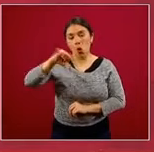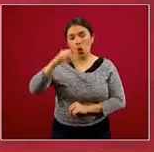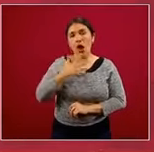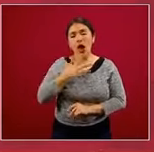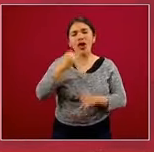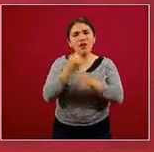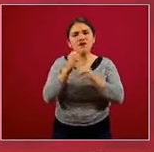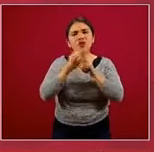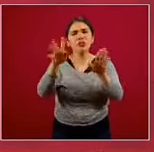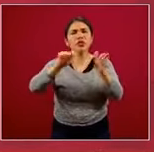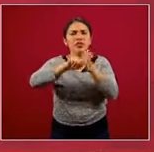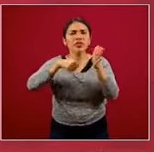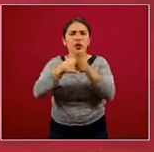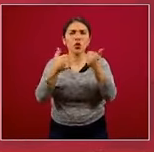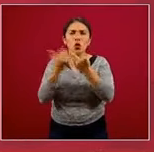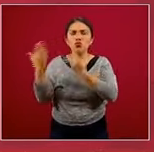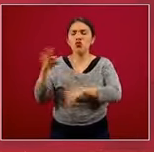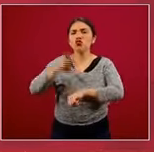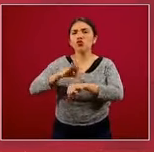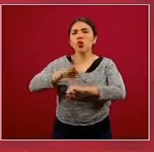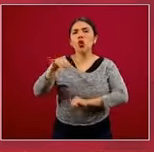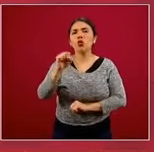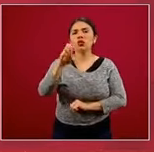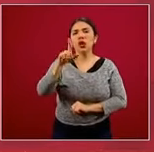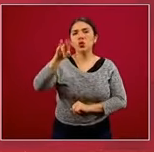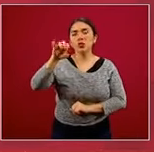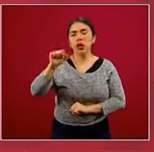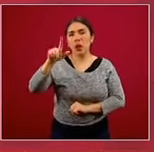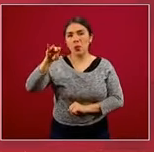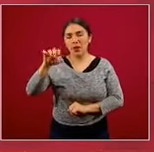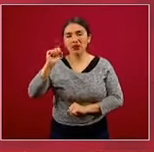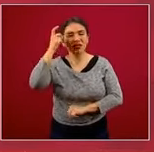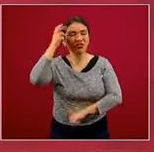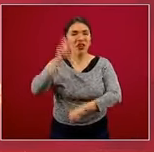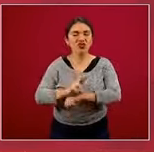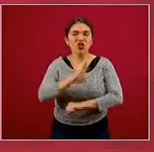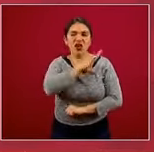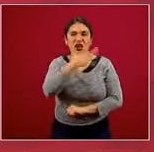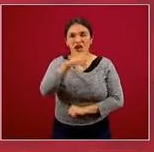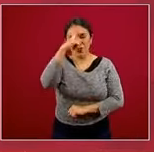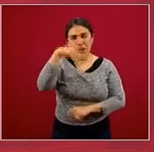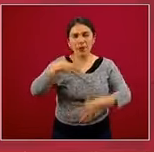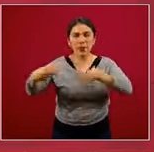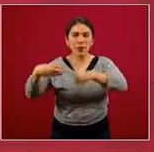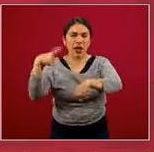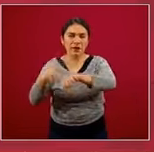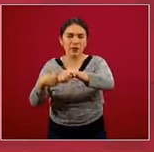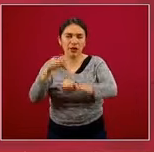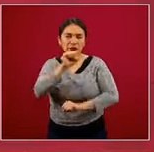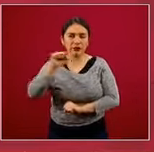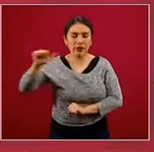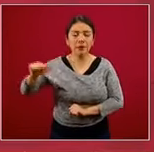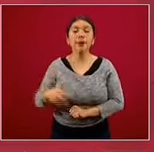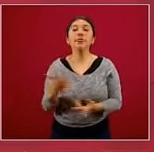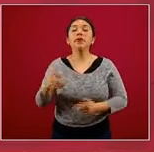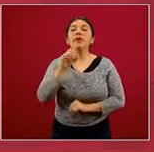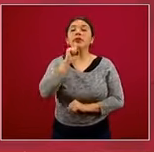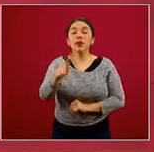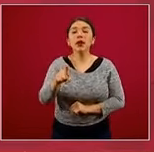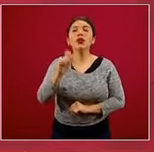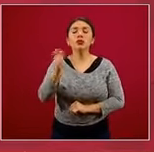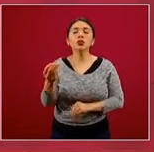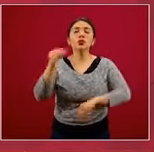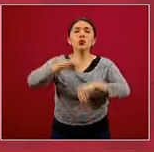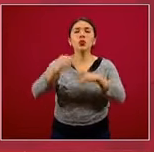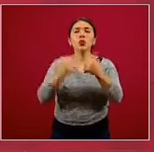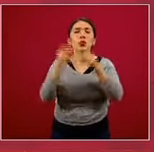siempre, el informe técnico que presentará el doctor José Luis Alomía, Director General de Epidemiología de la Secretaría de Salud, y en